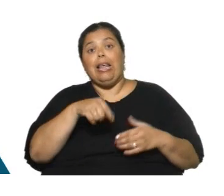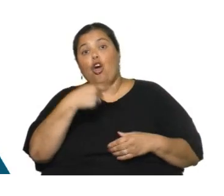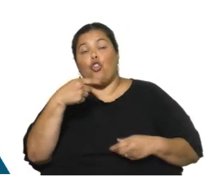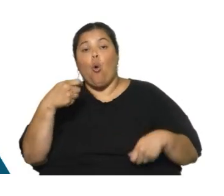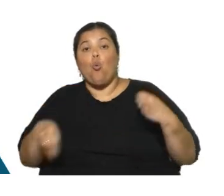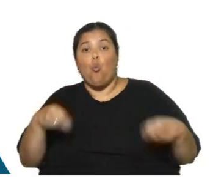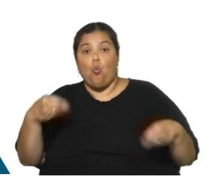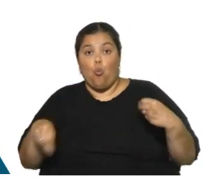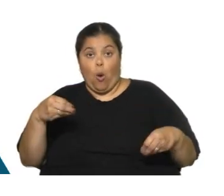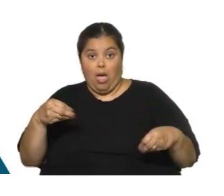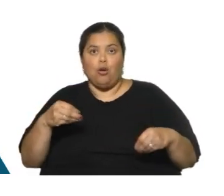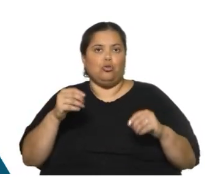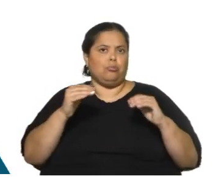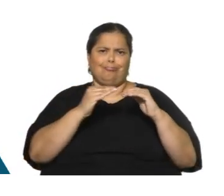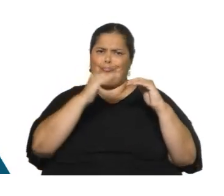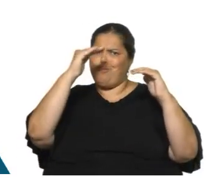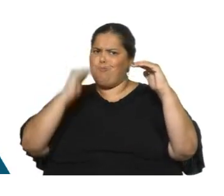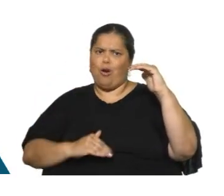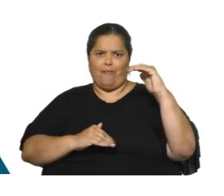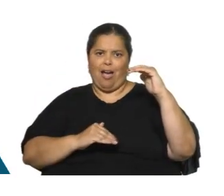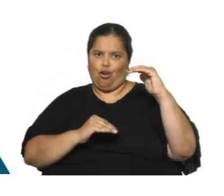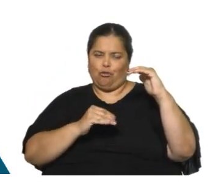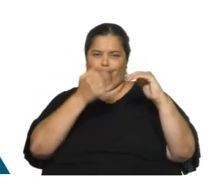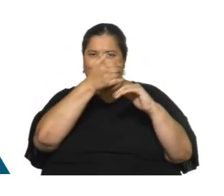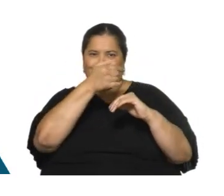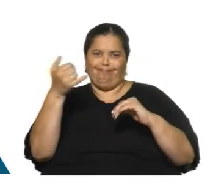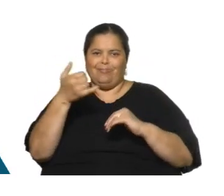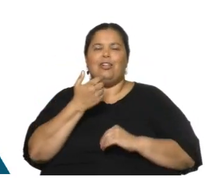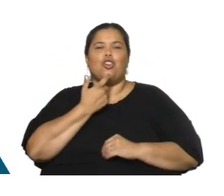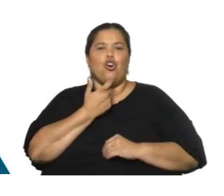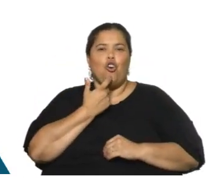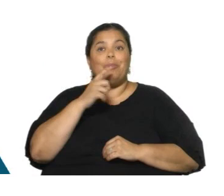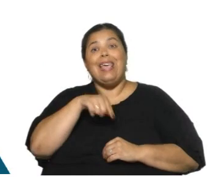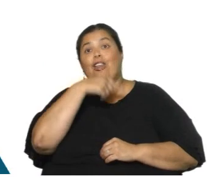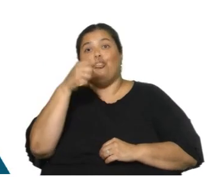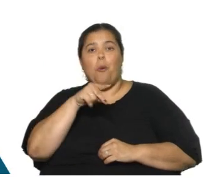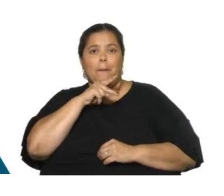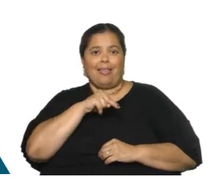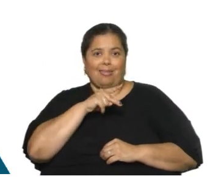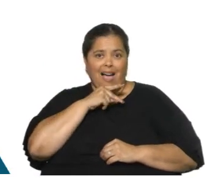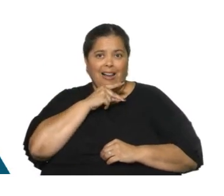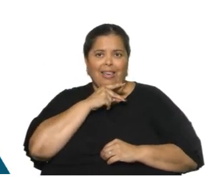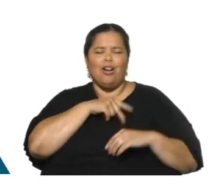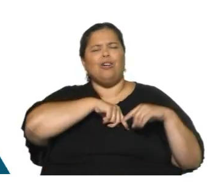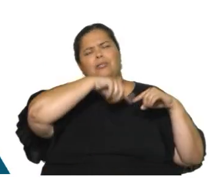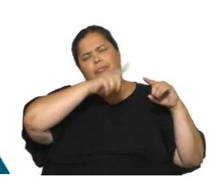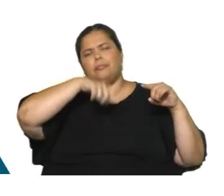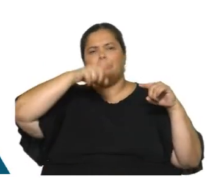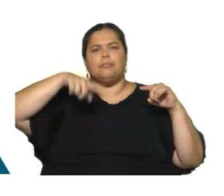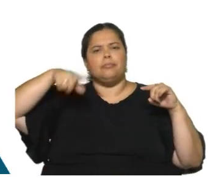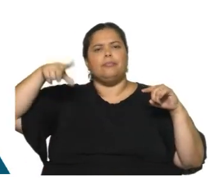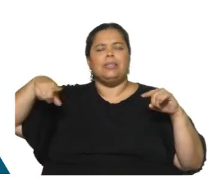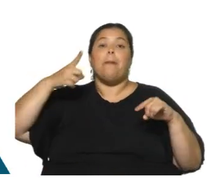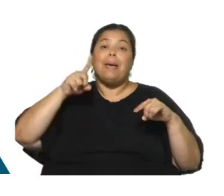referencia de 2018, claramente. Y la industria metálica, que es muy heterogénea, pero que en general ha perdido pie también en los